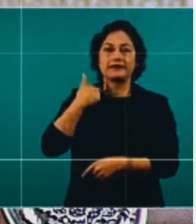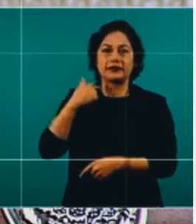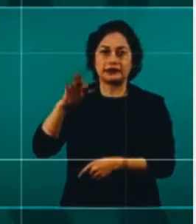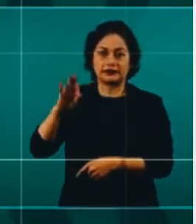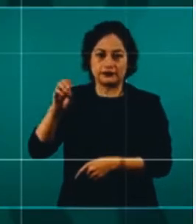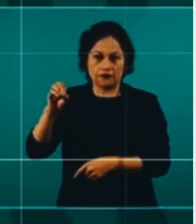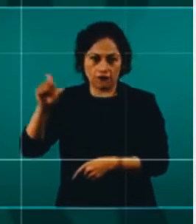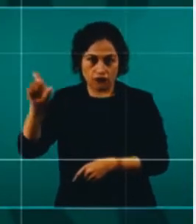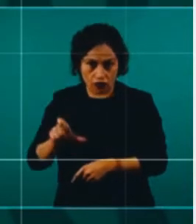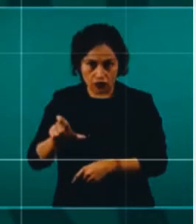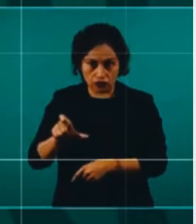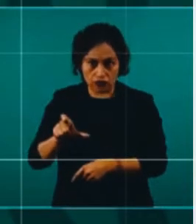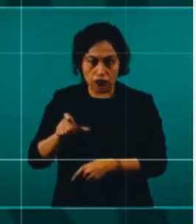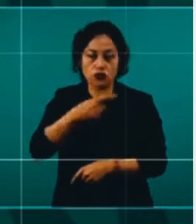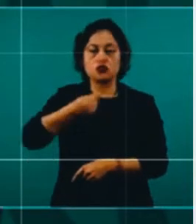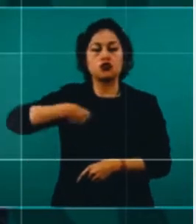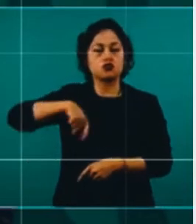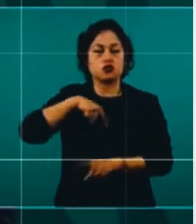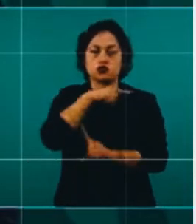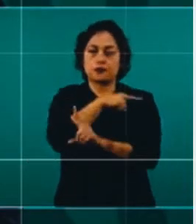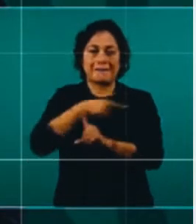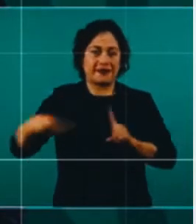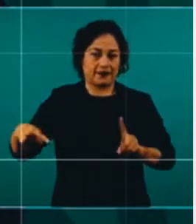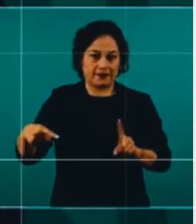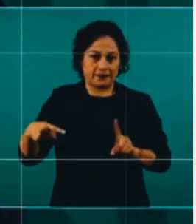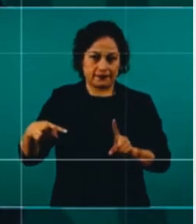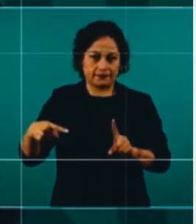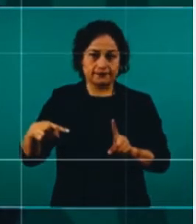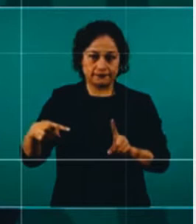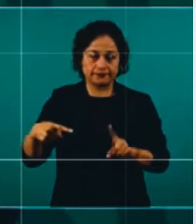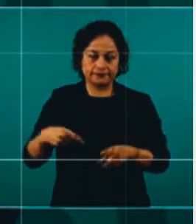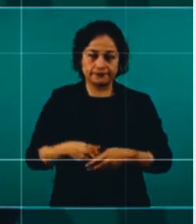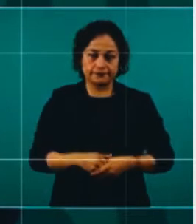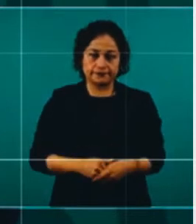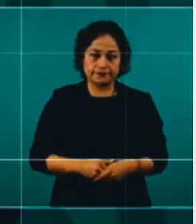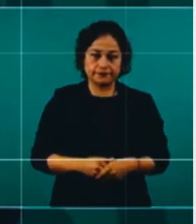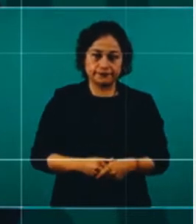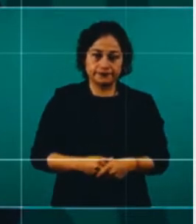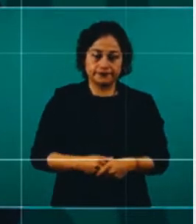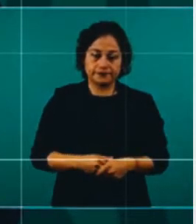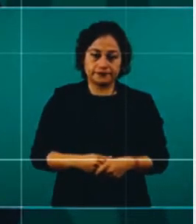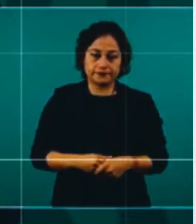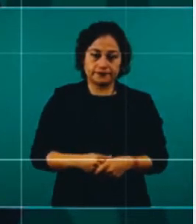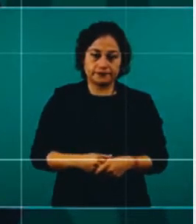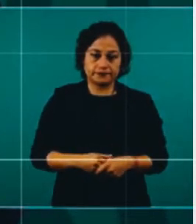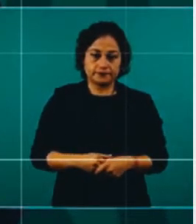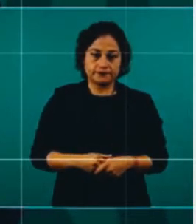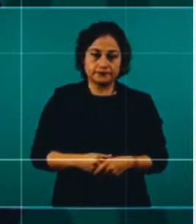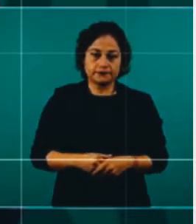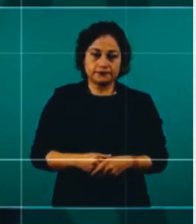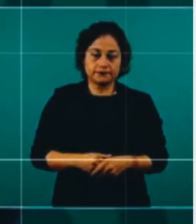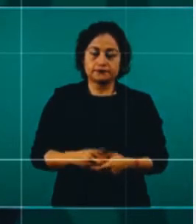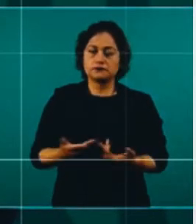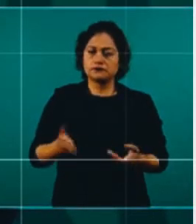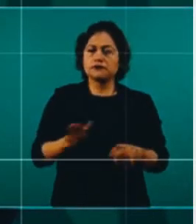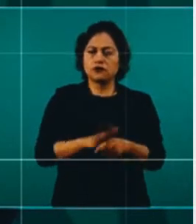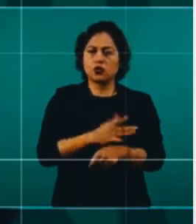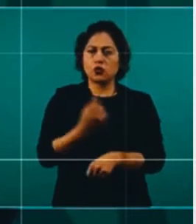y se hace precisamente para